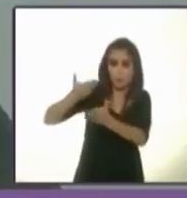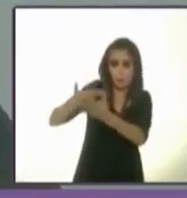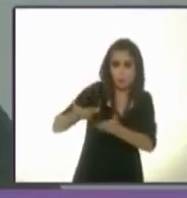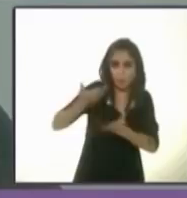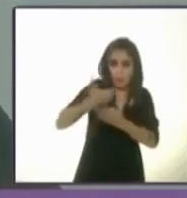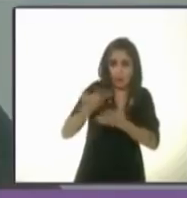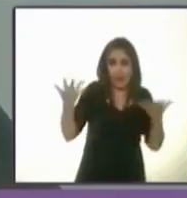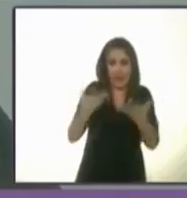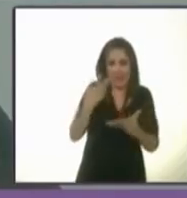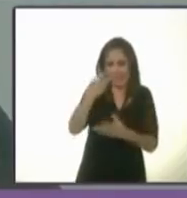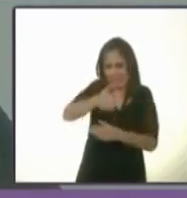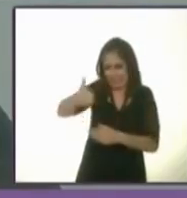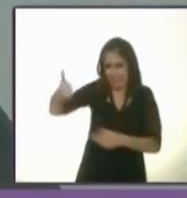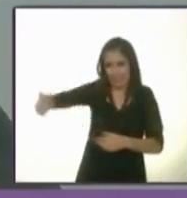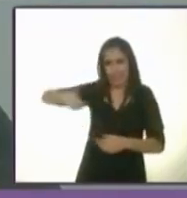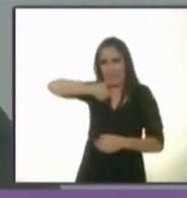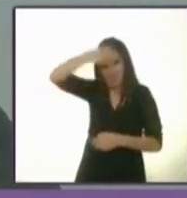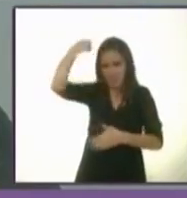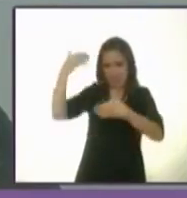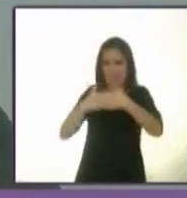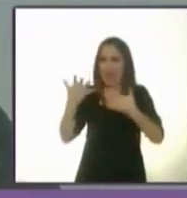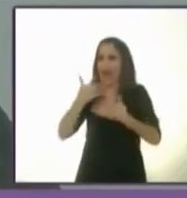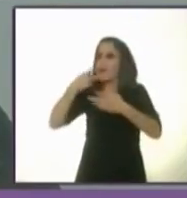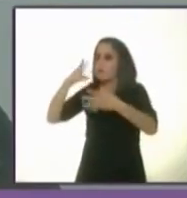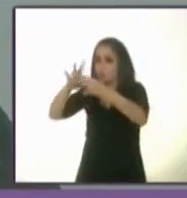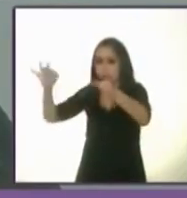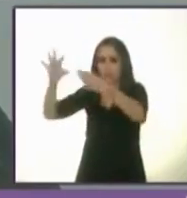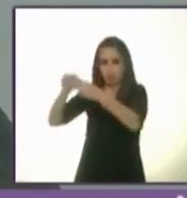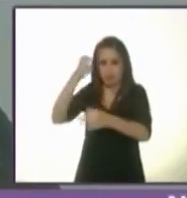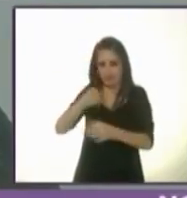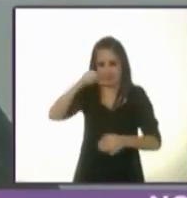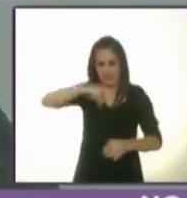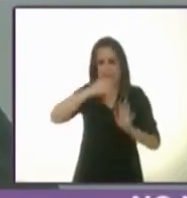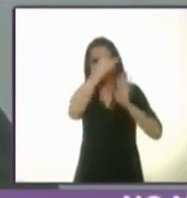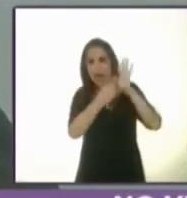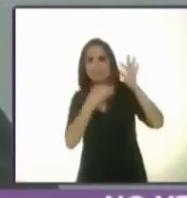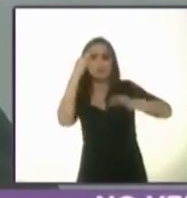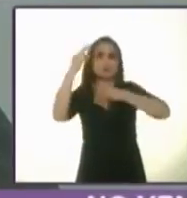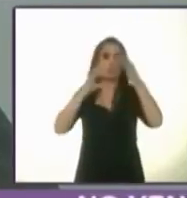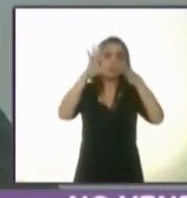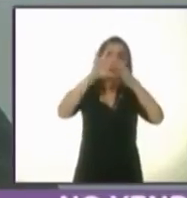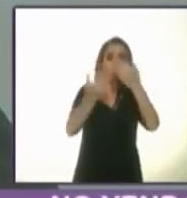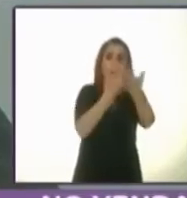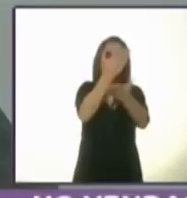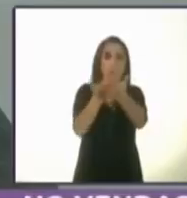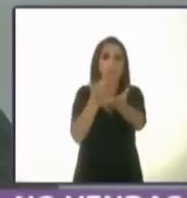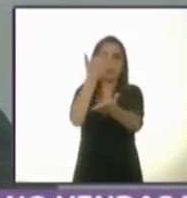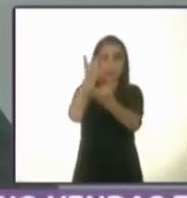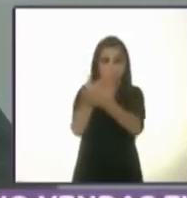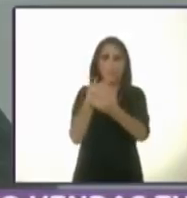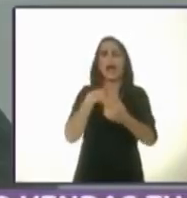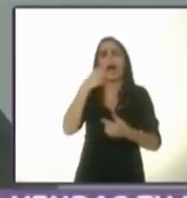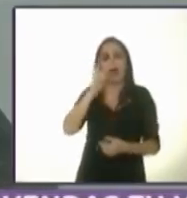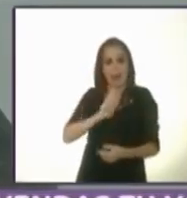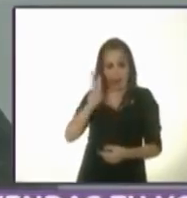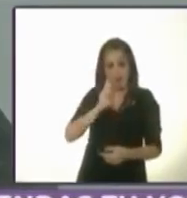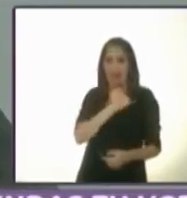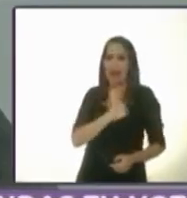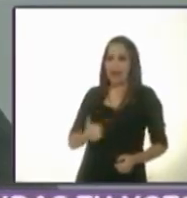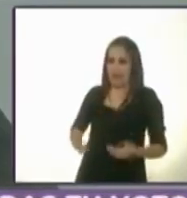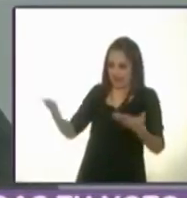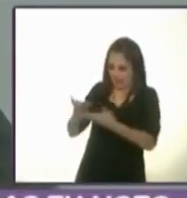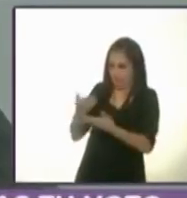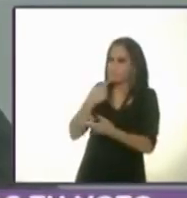por todos los candidatos que hemos hecho a lo largo de esta campaña, resaltando las propuestas viables de todos nuestros debates.